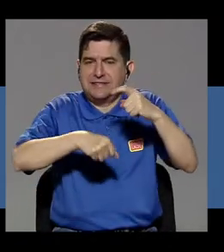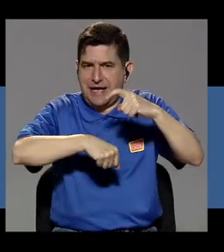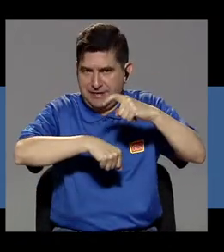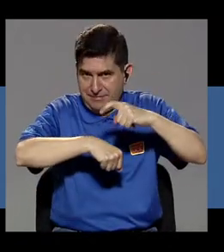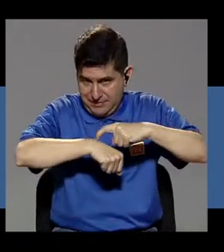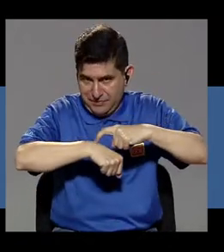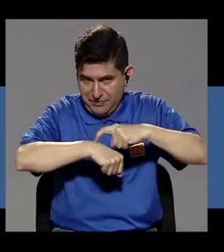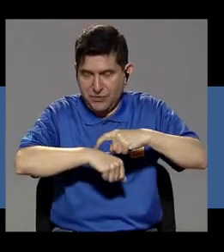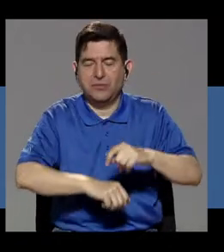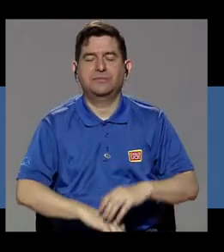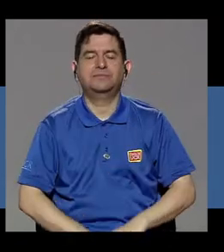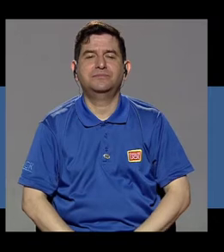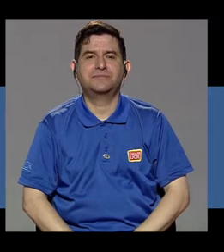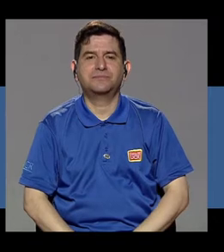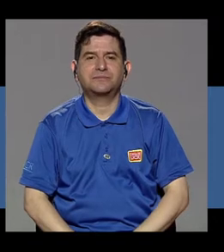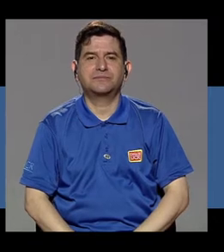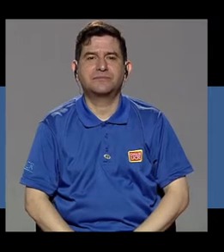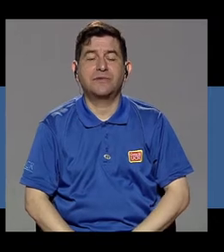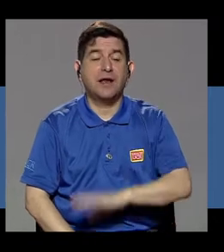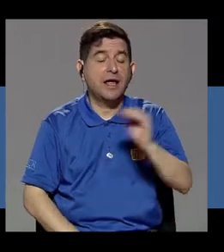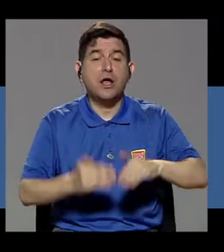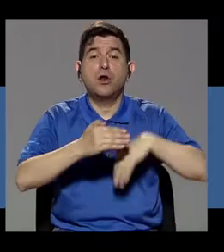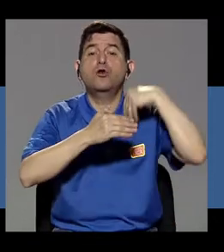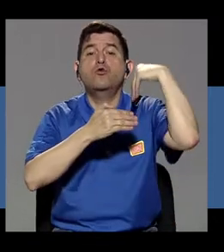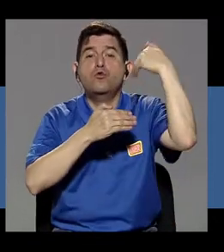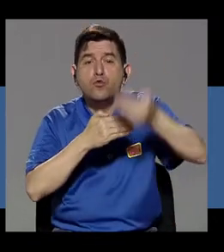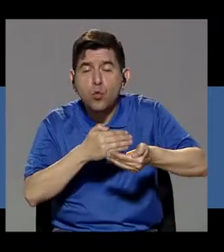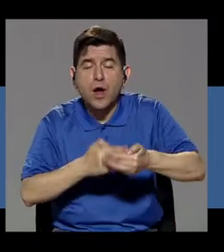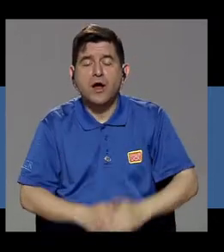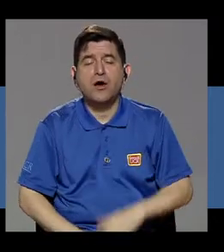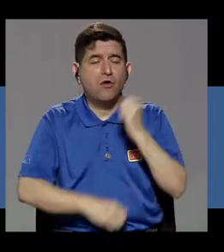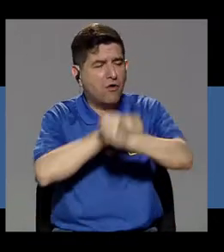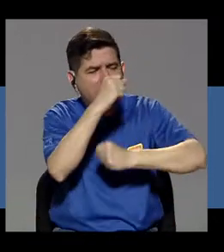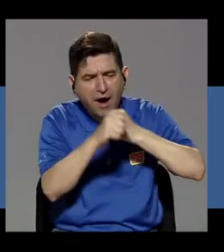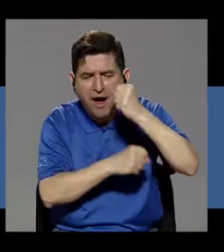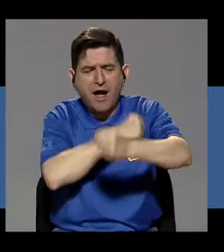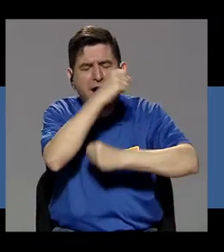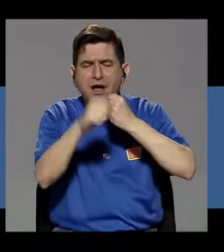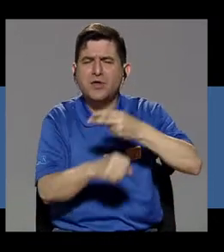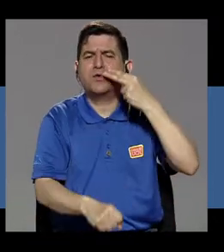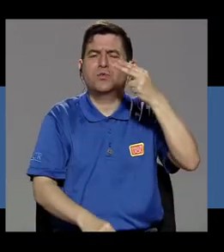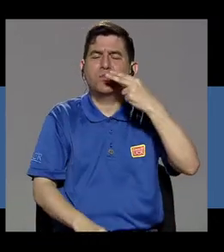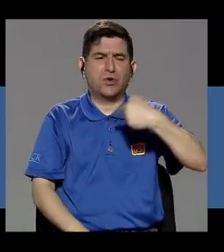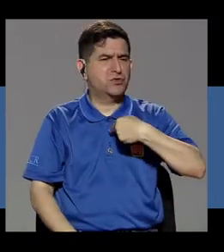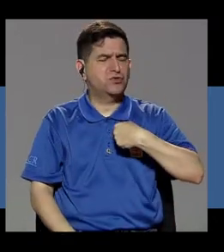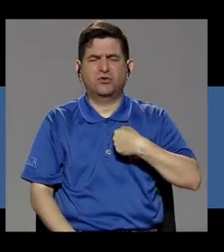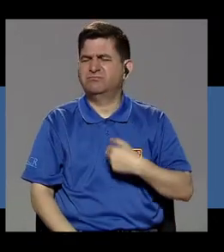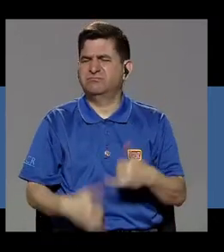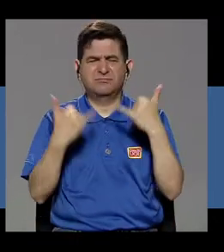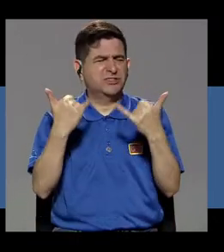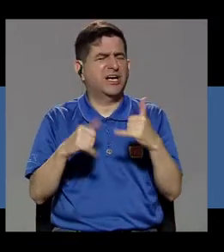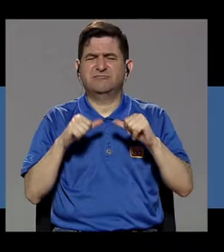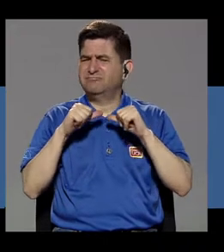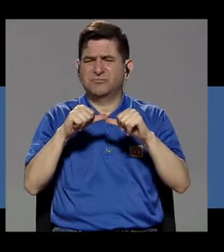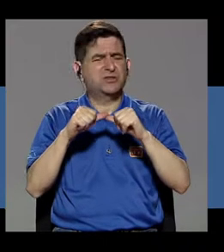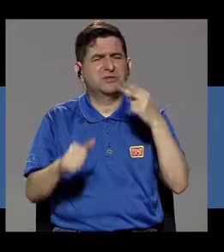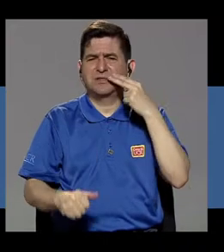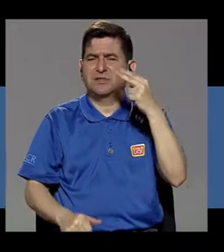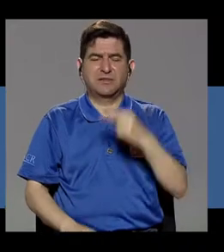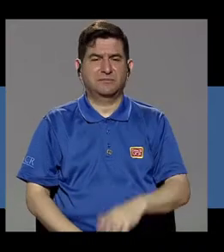y después de varios años de fumar tomé la decisión de no volver a fumar y punto.